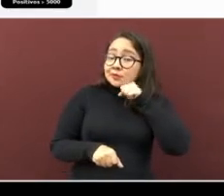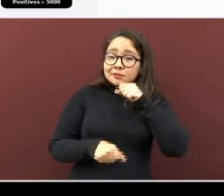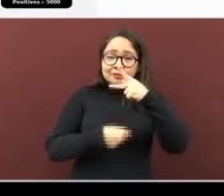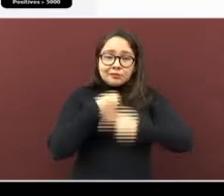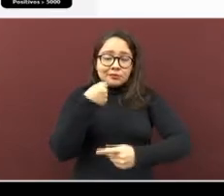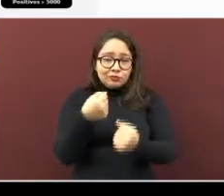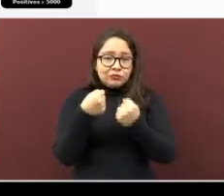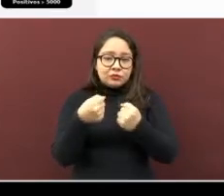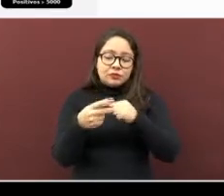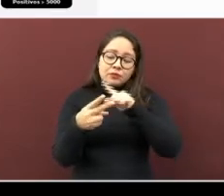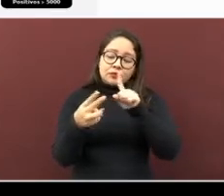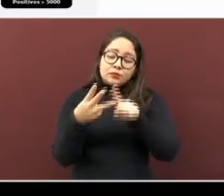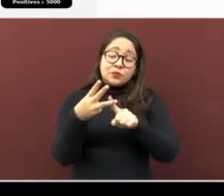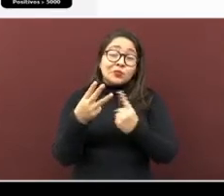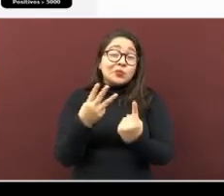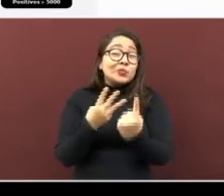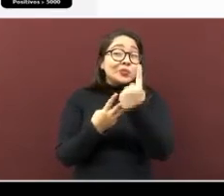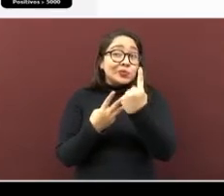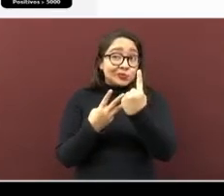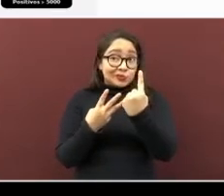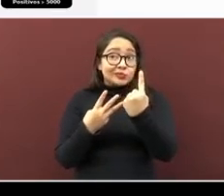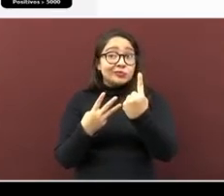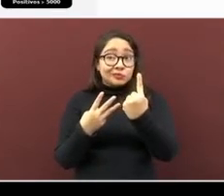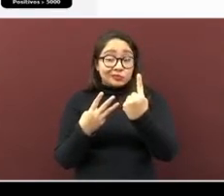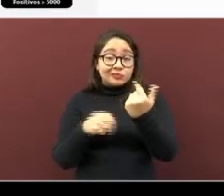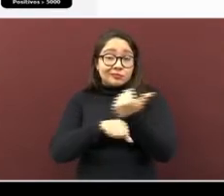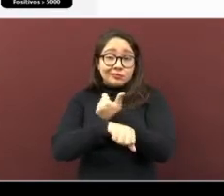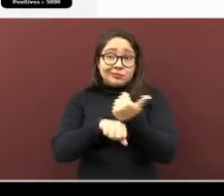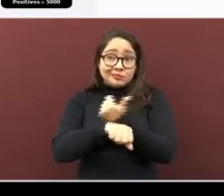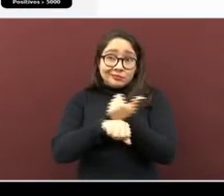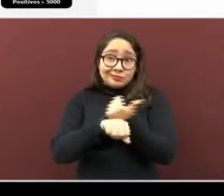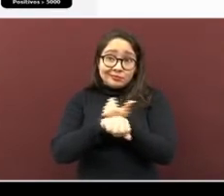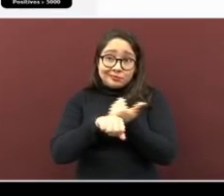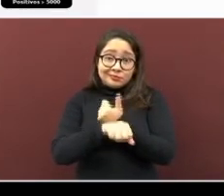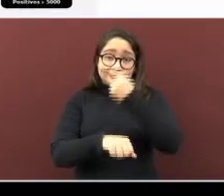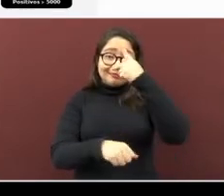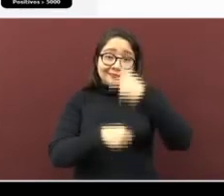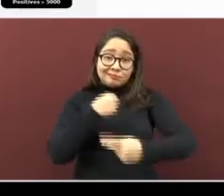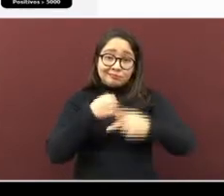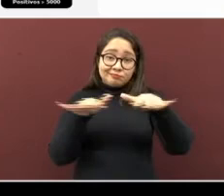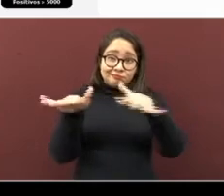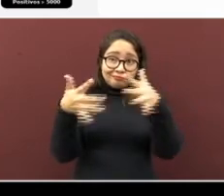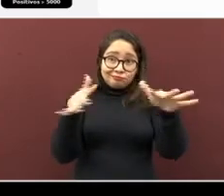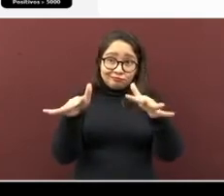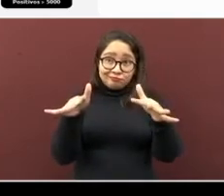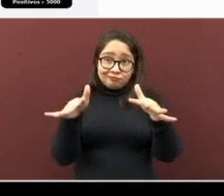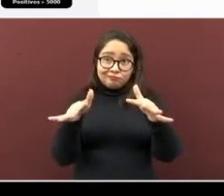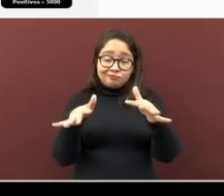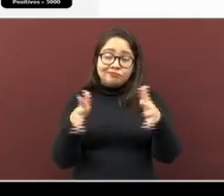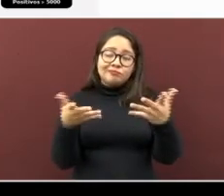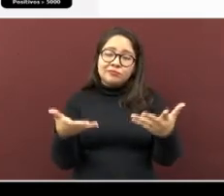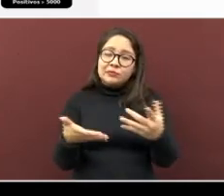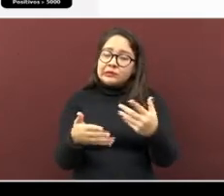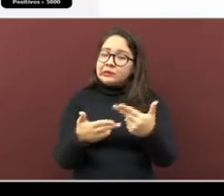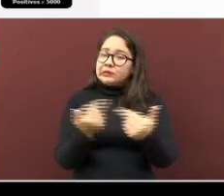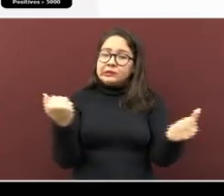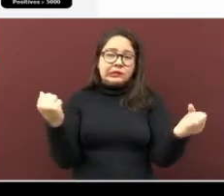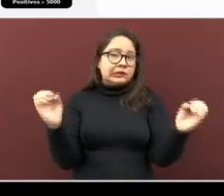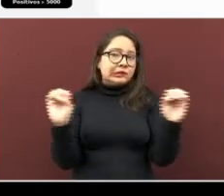y tan solo uno, uno en amarillo de riesgo medio, y ninguno